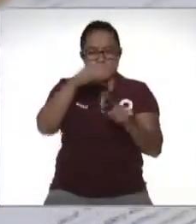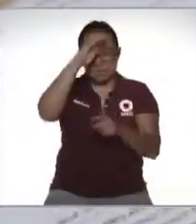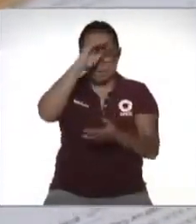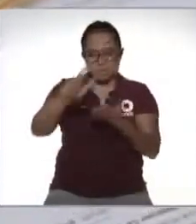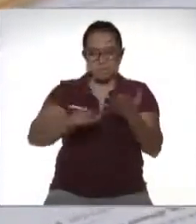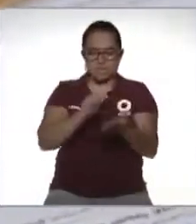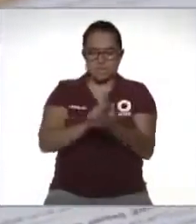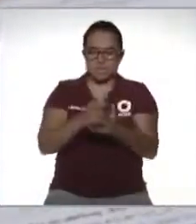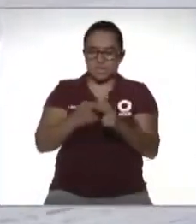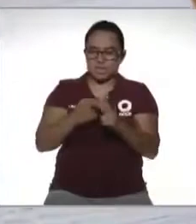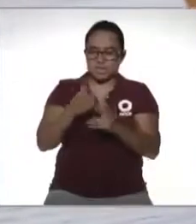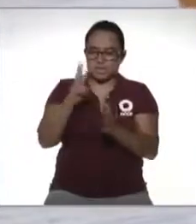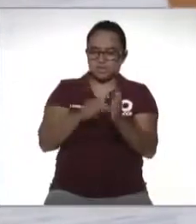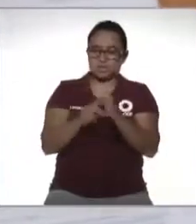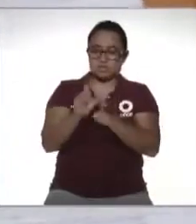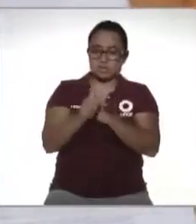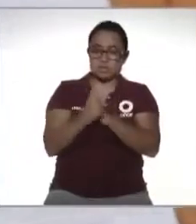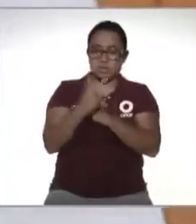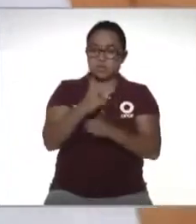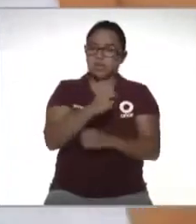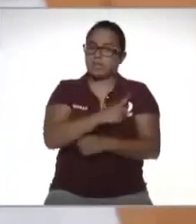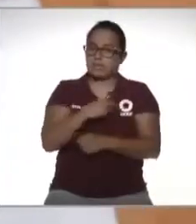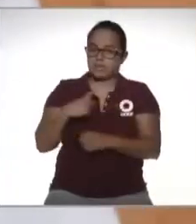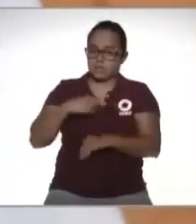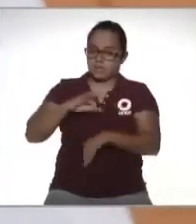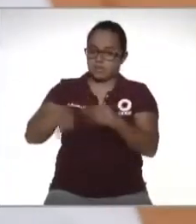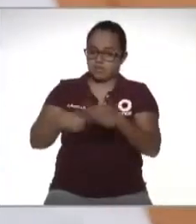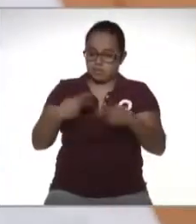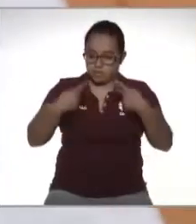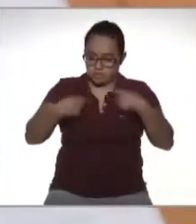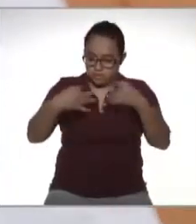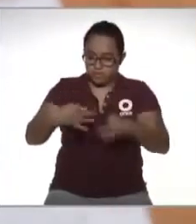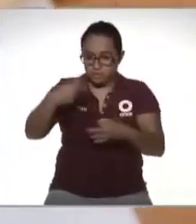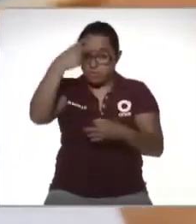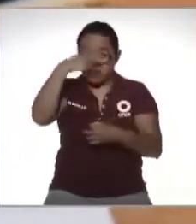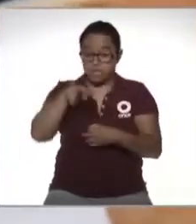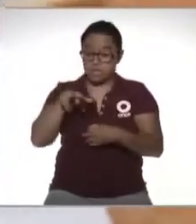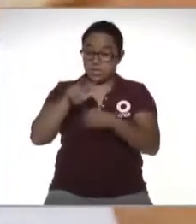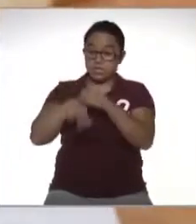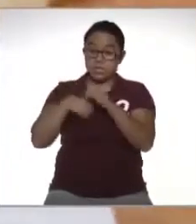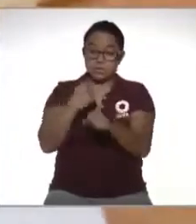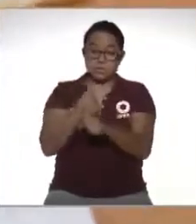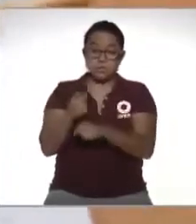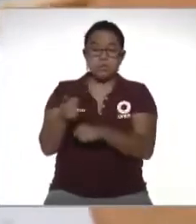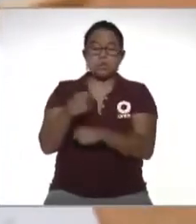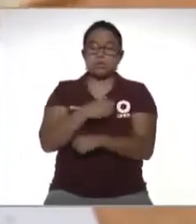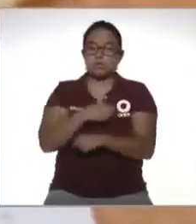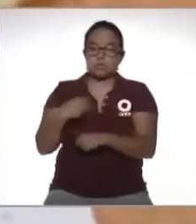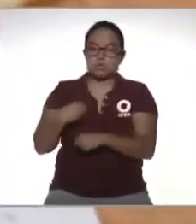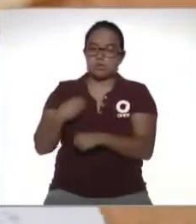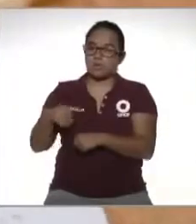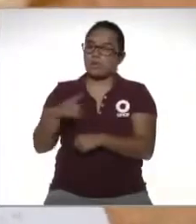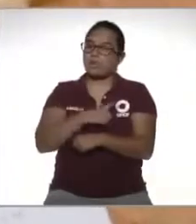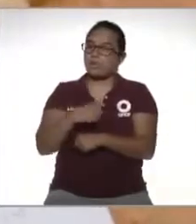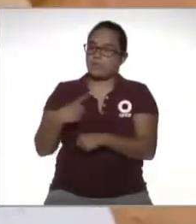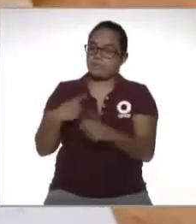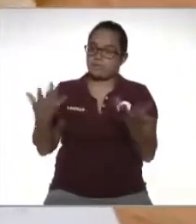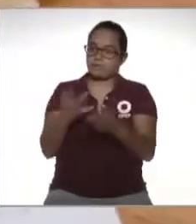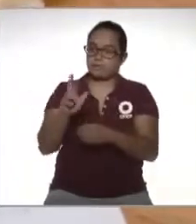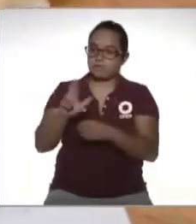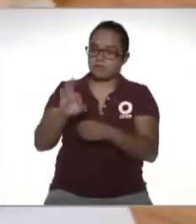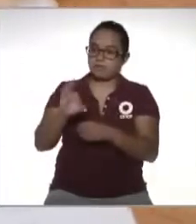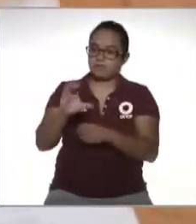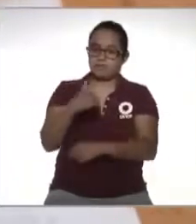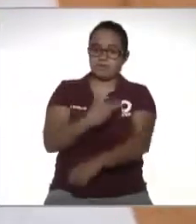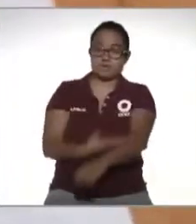ley de ingresos de 2022 obligar a todos los mexicanos mayores de 18 años a tramitar su RFC